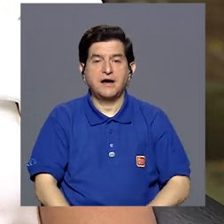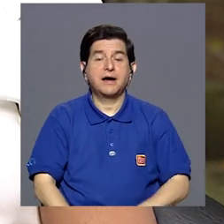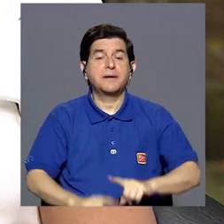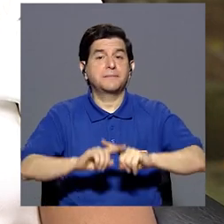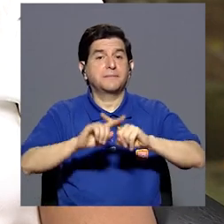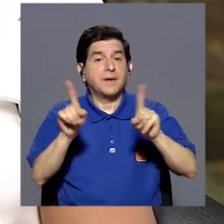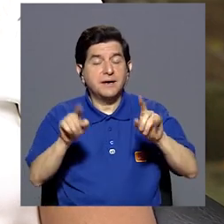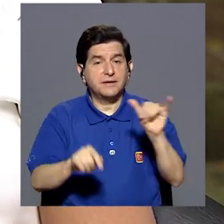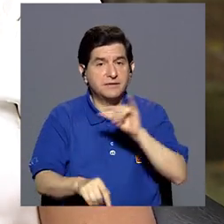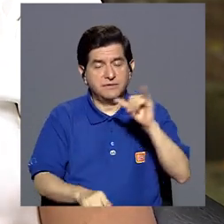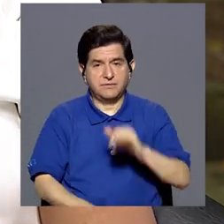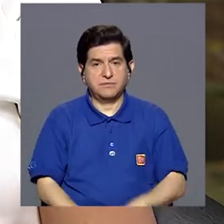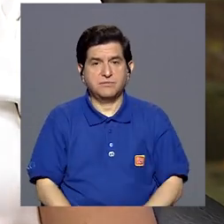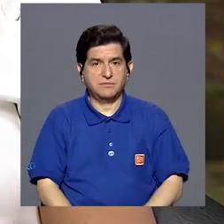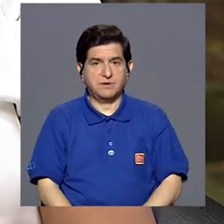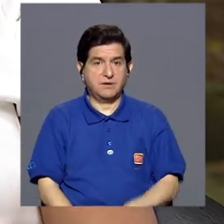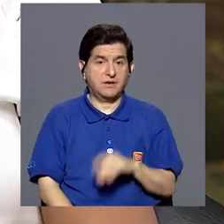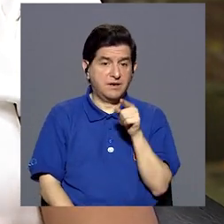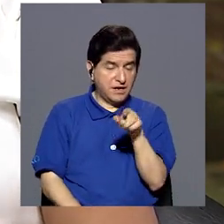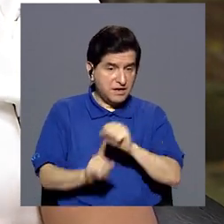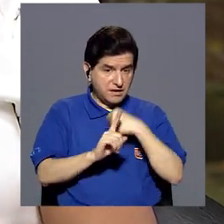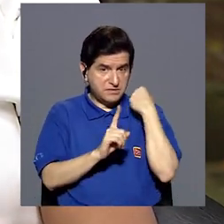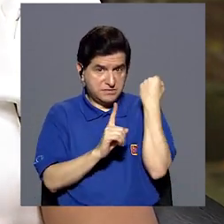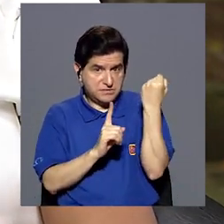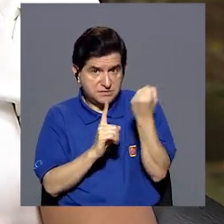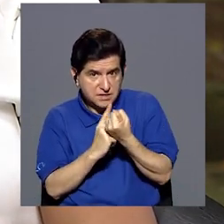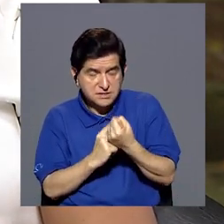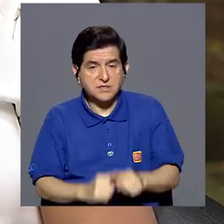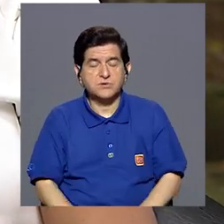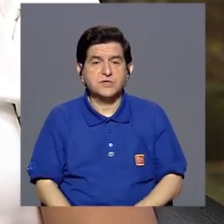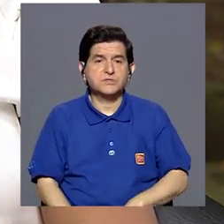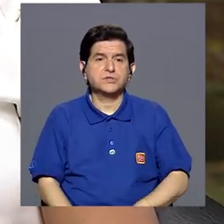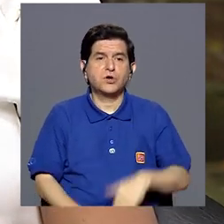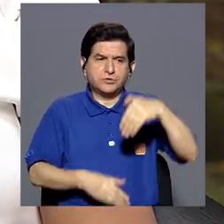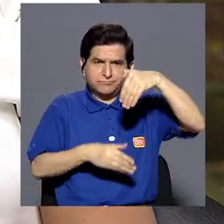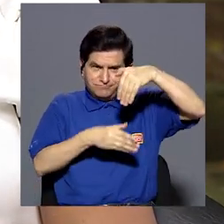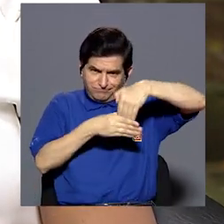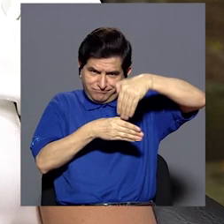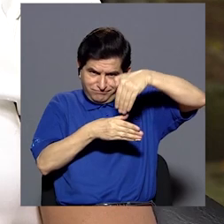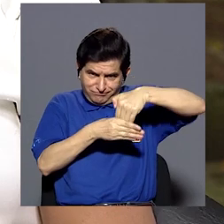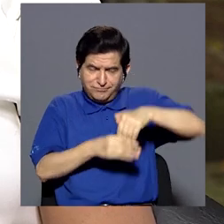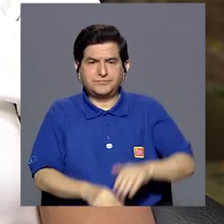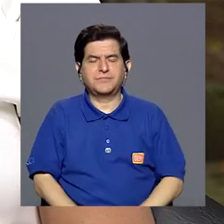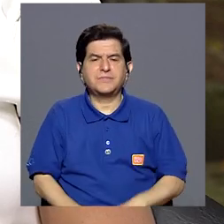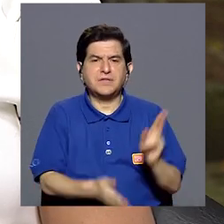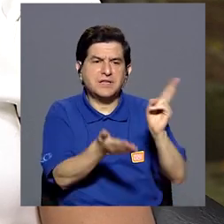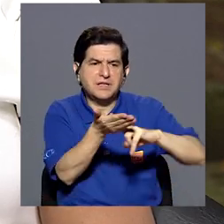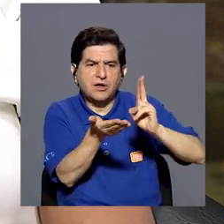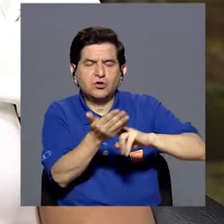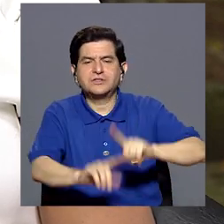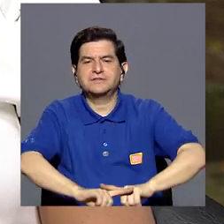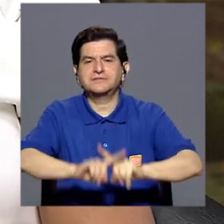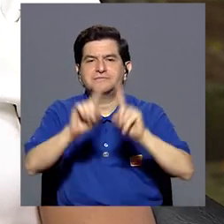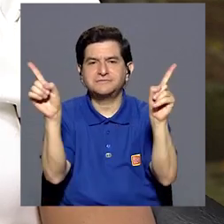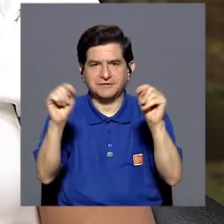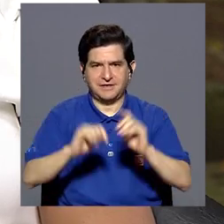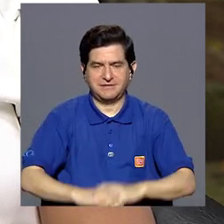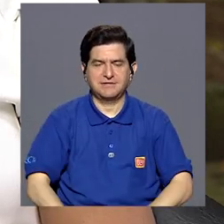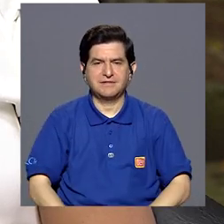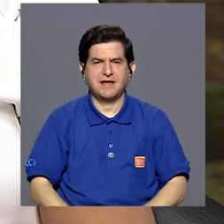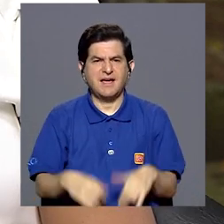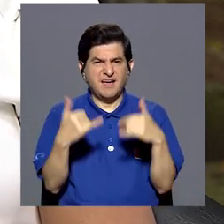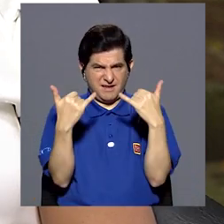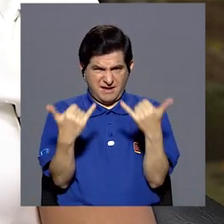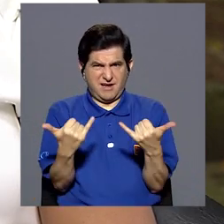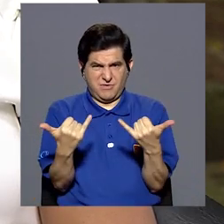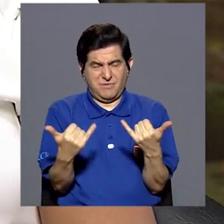solo que también, digamos, eso trae un trasfondo, digamos, de contratación diferente. Y entonces,